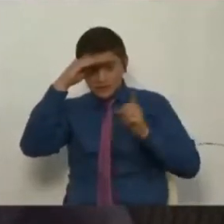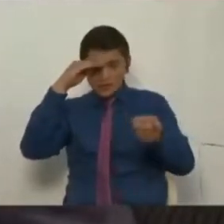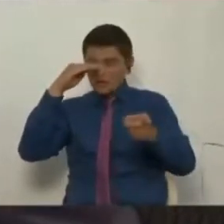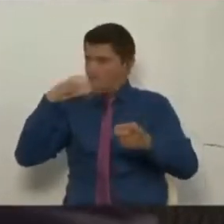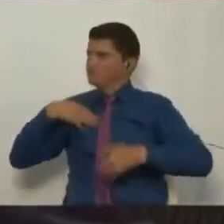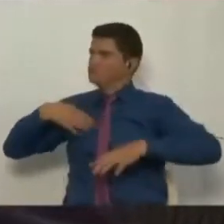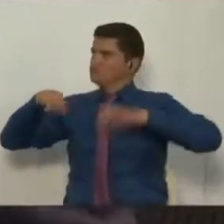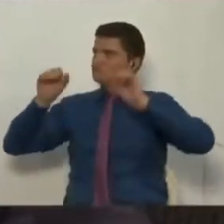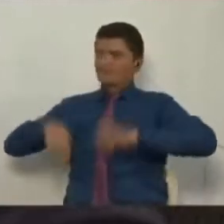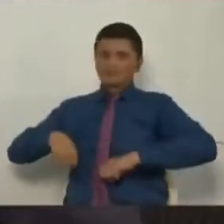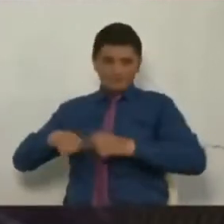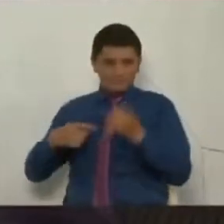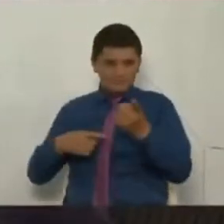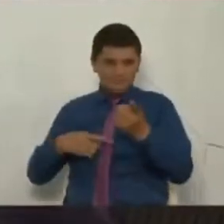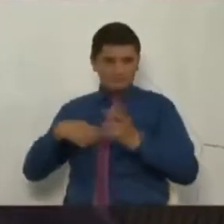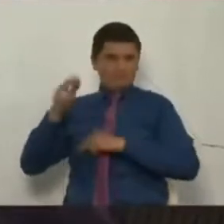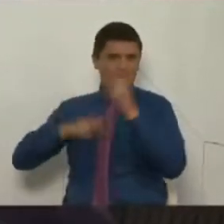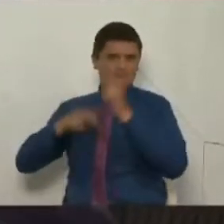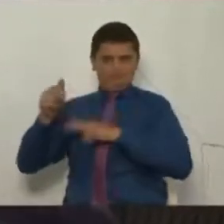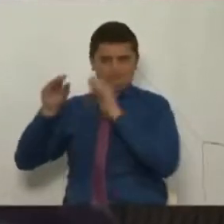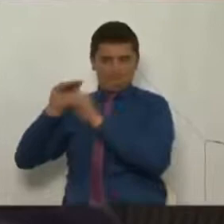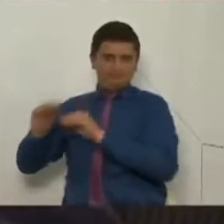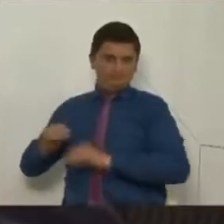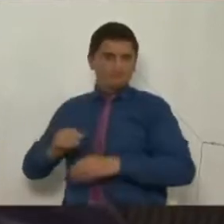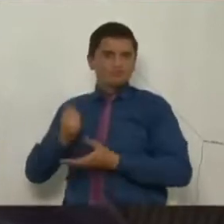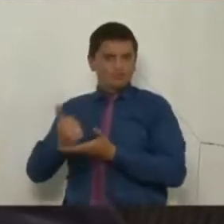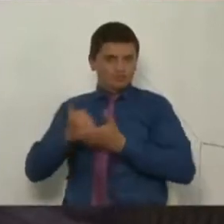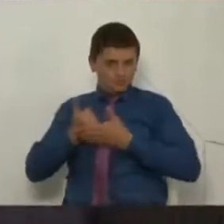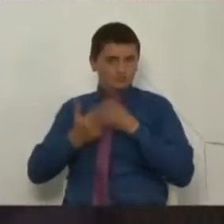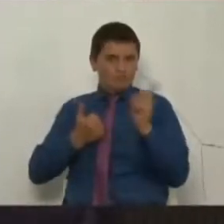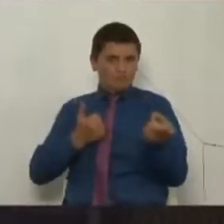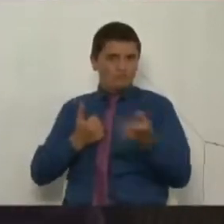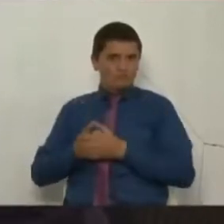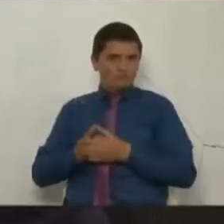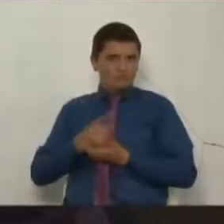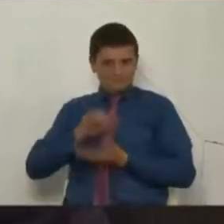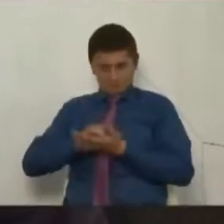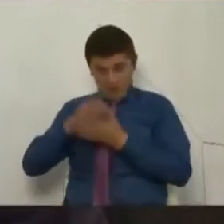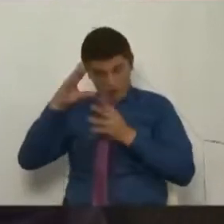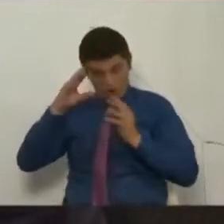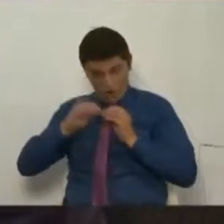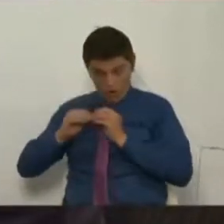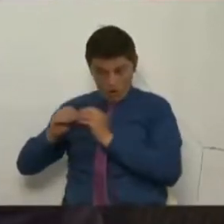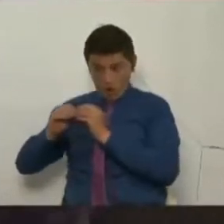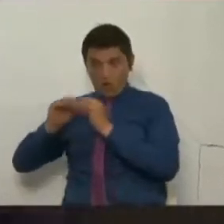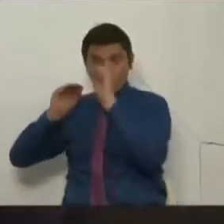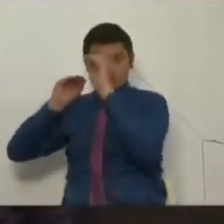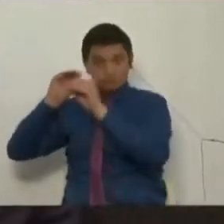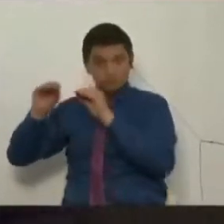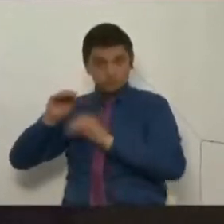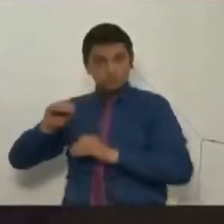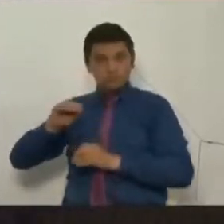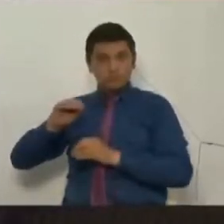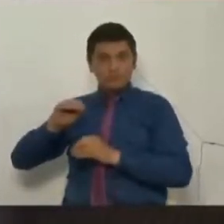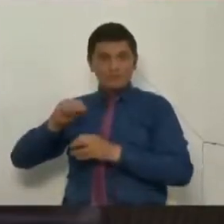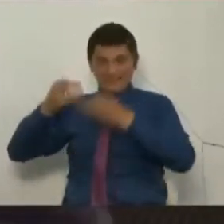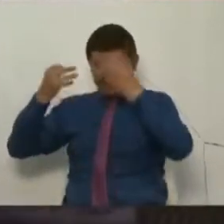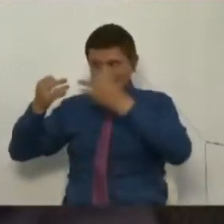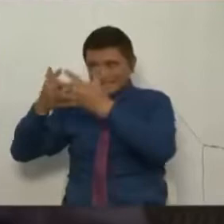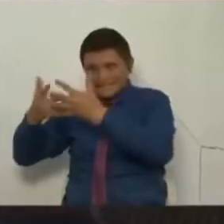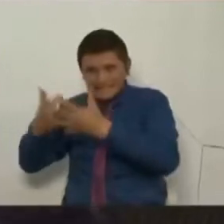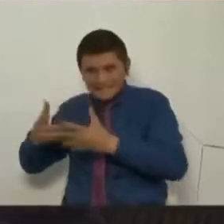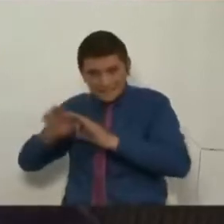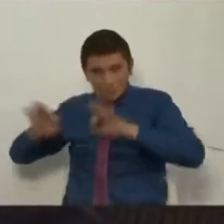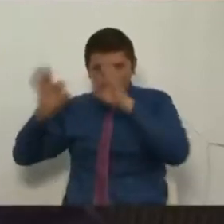este acuerdo y ayudando a construirlo. Y ese acuerdo, lo importante no fue el texto,